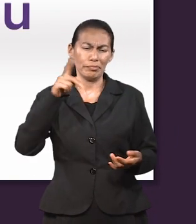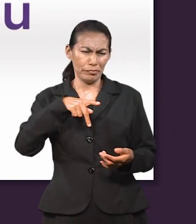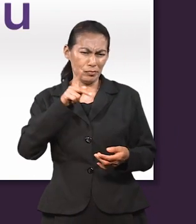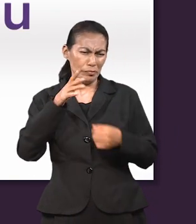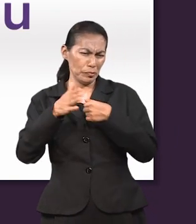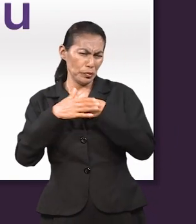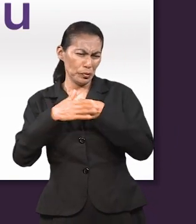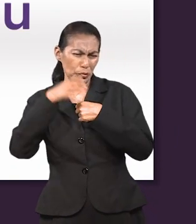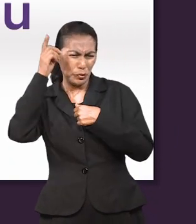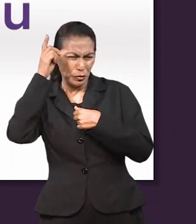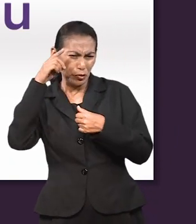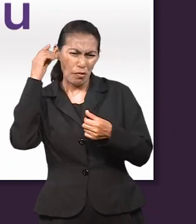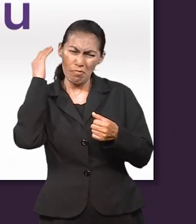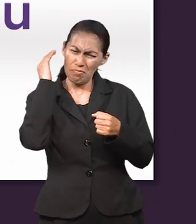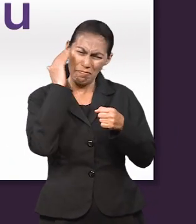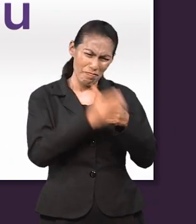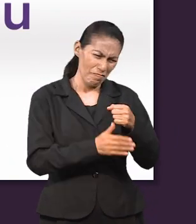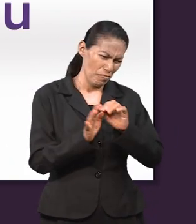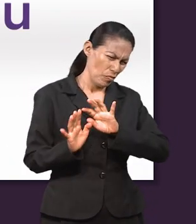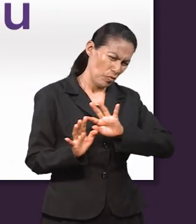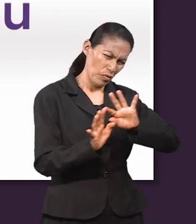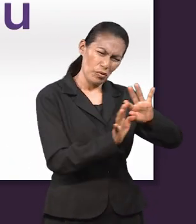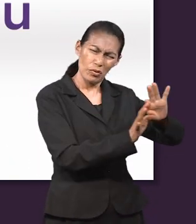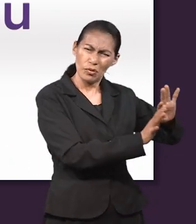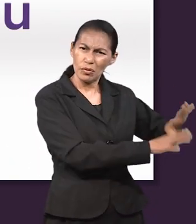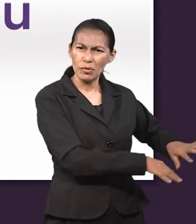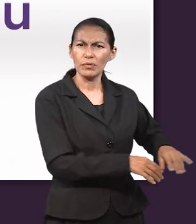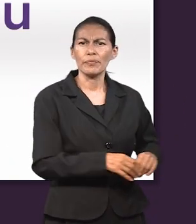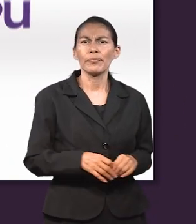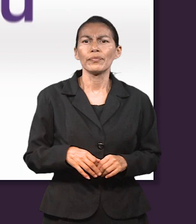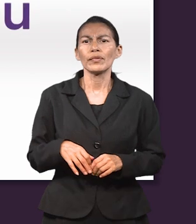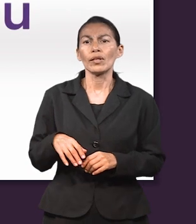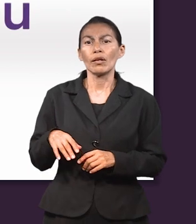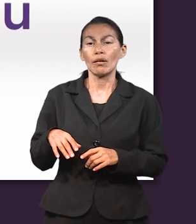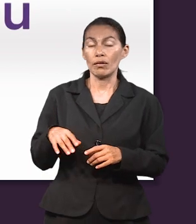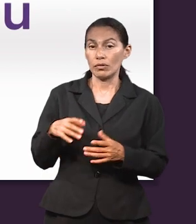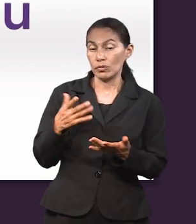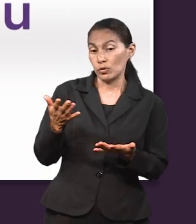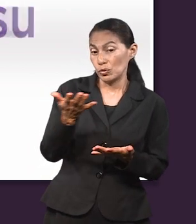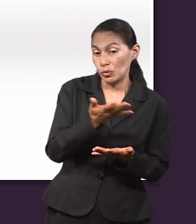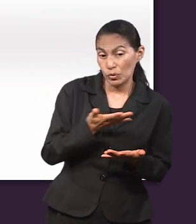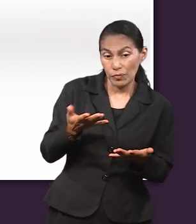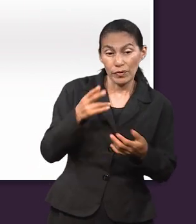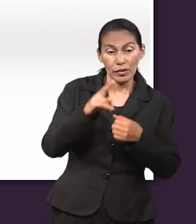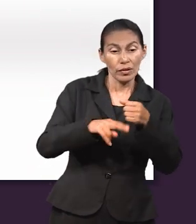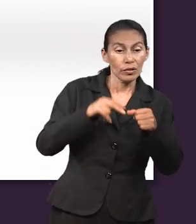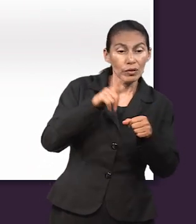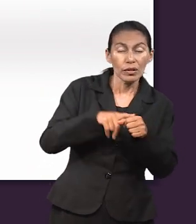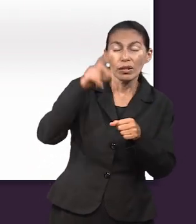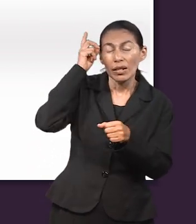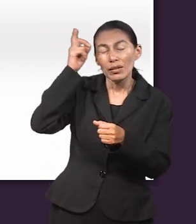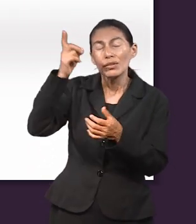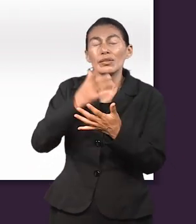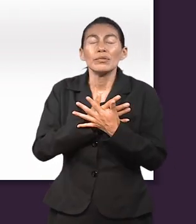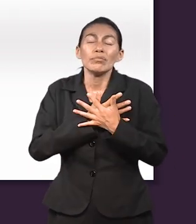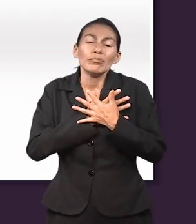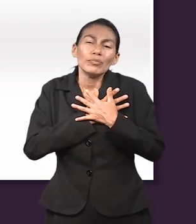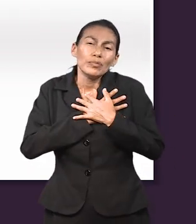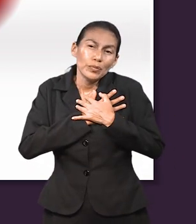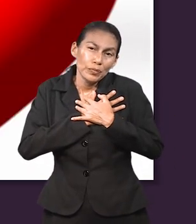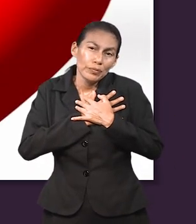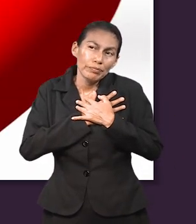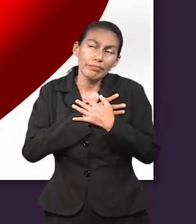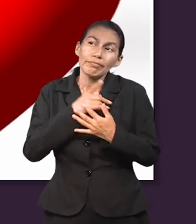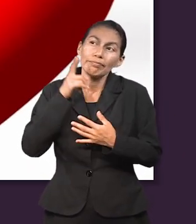pondrá fin para librar al universo de su existencia y su amenaza. Debido a que la naturaleza de Dios